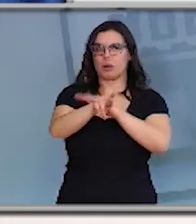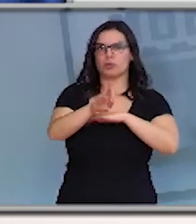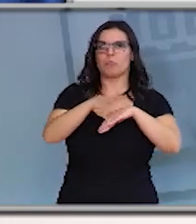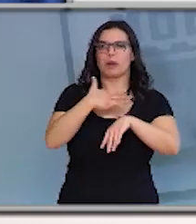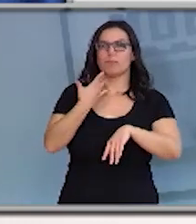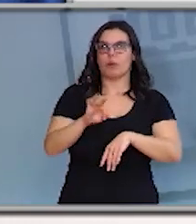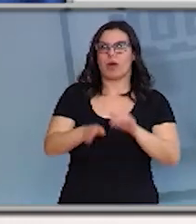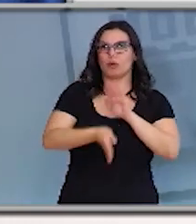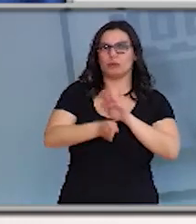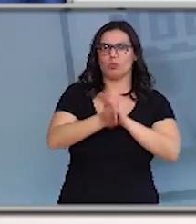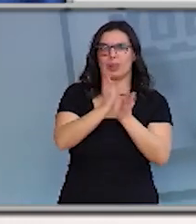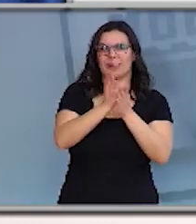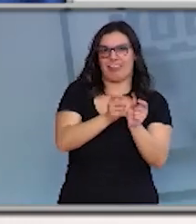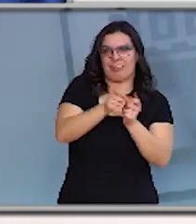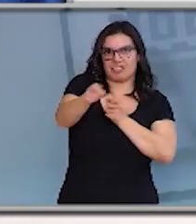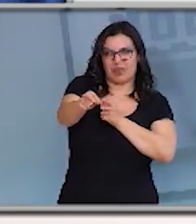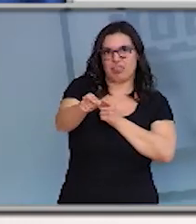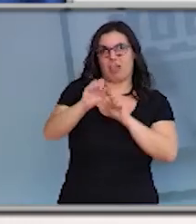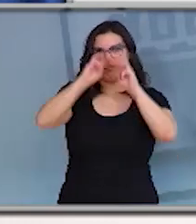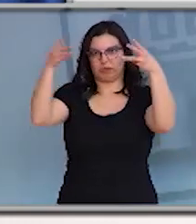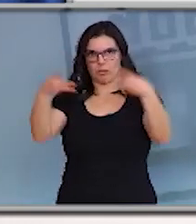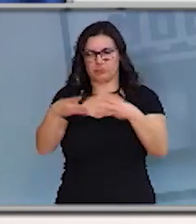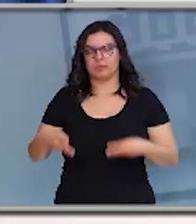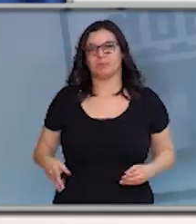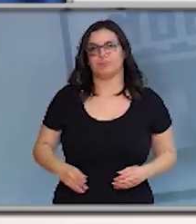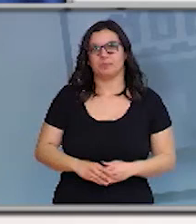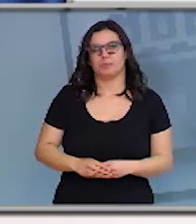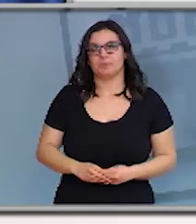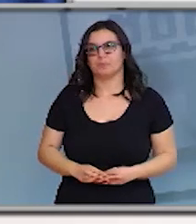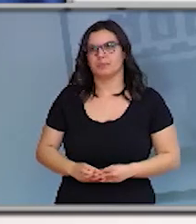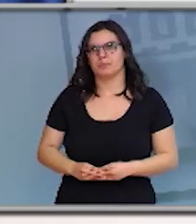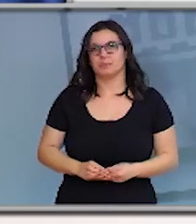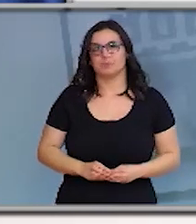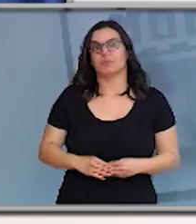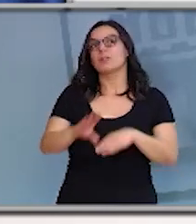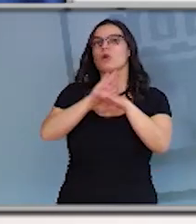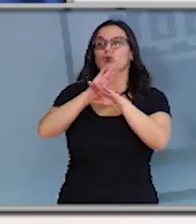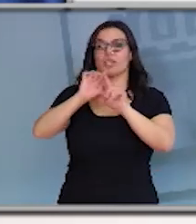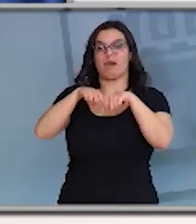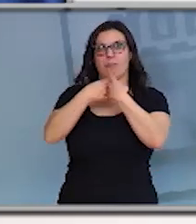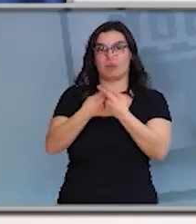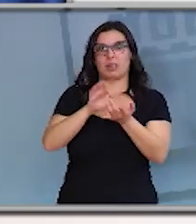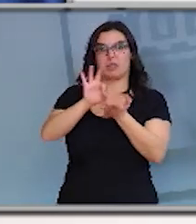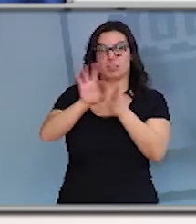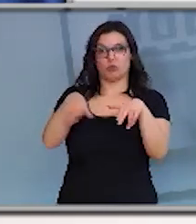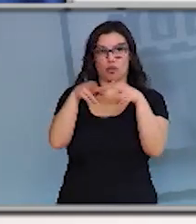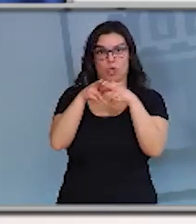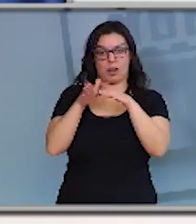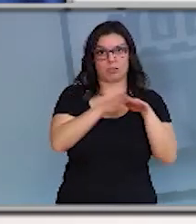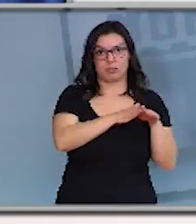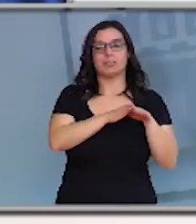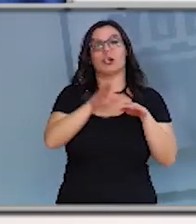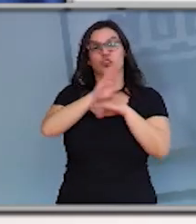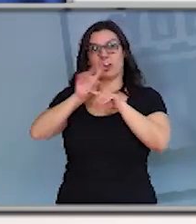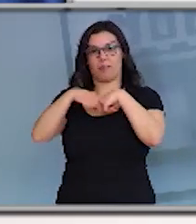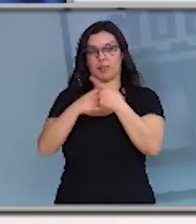de la modalidad a distancia y online. La Consejería de Familia y Servicios Sociales se suspenden